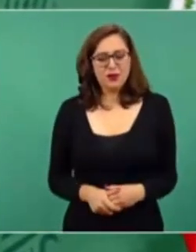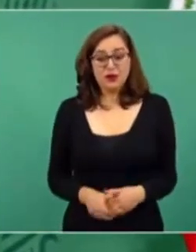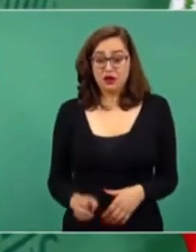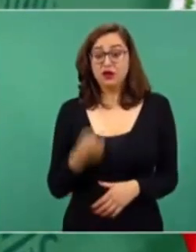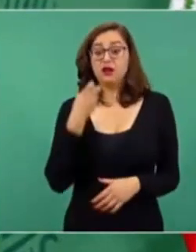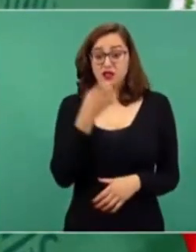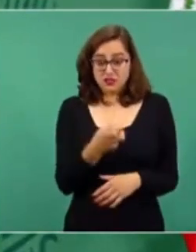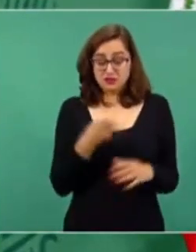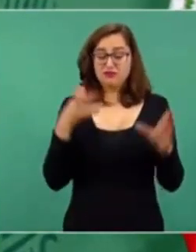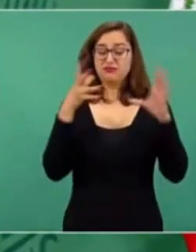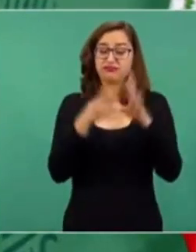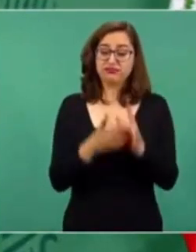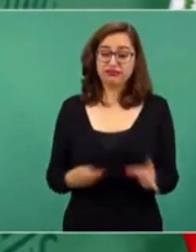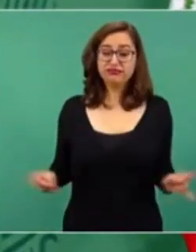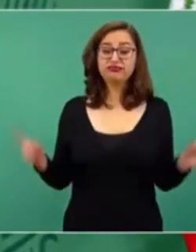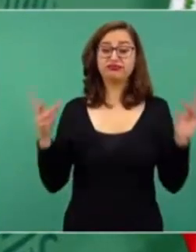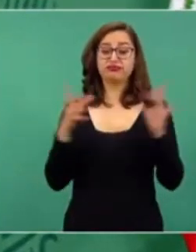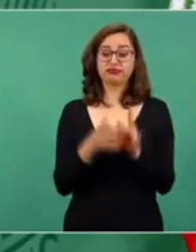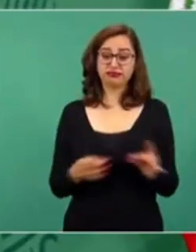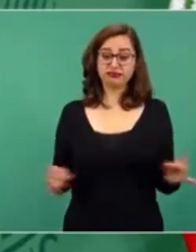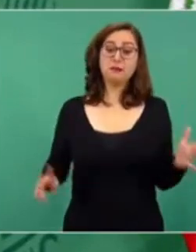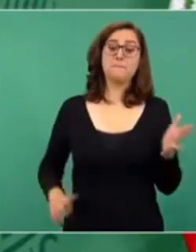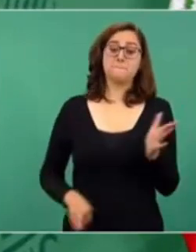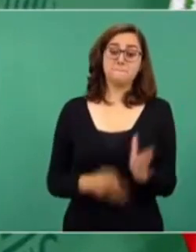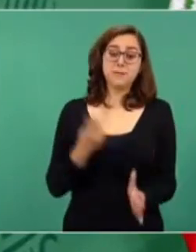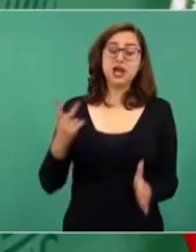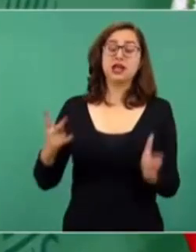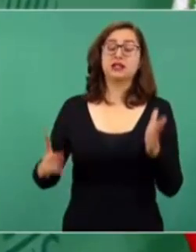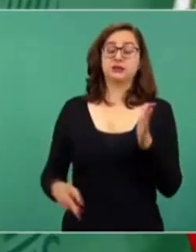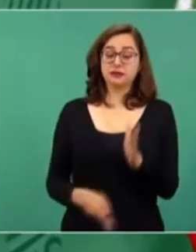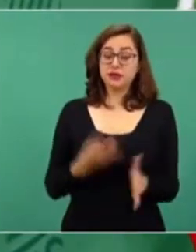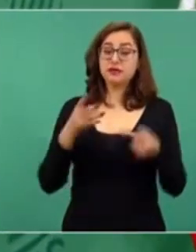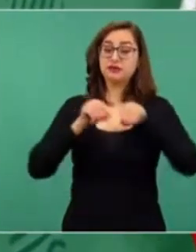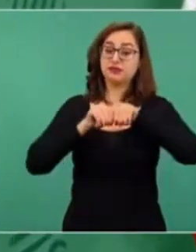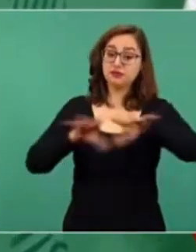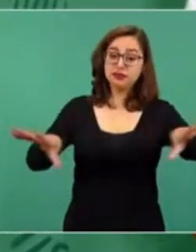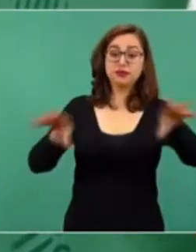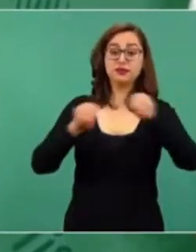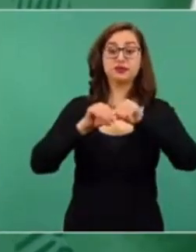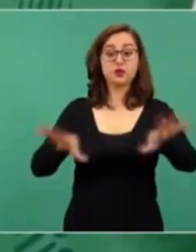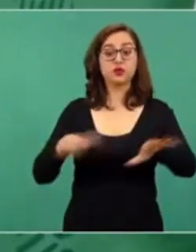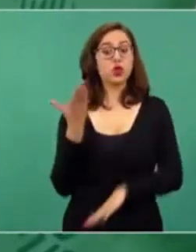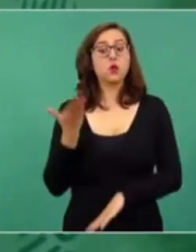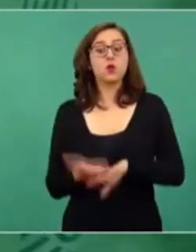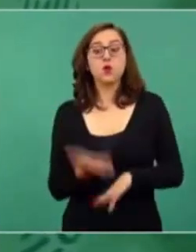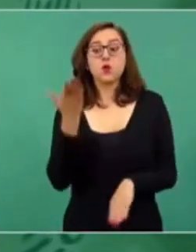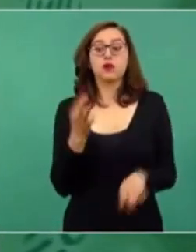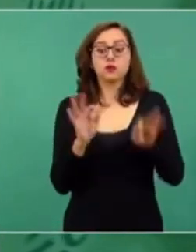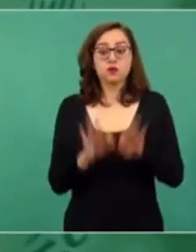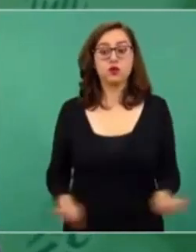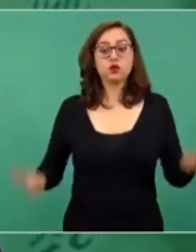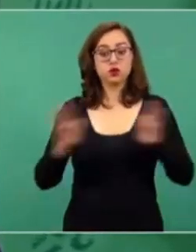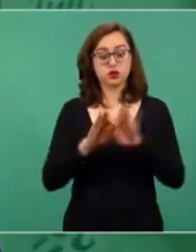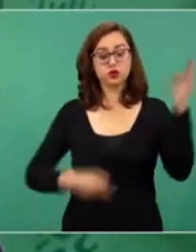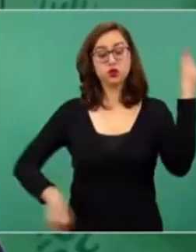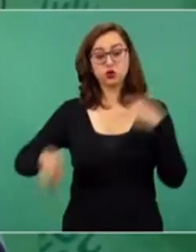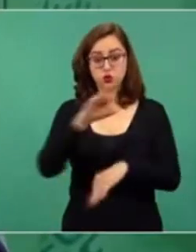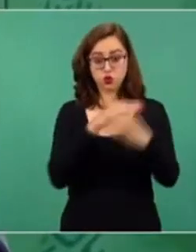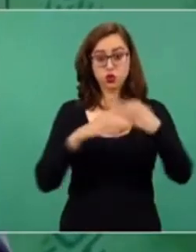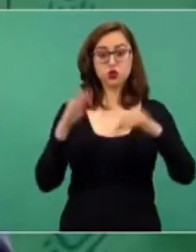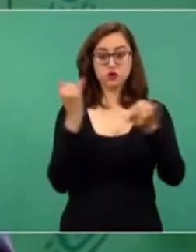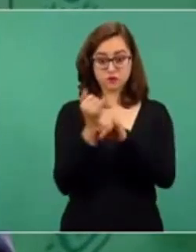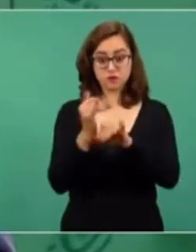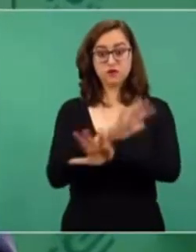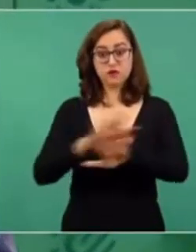esto. es importantísimo que se conozca el lunes próximo